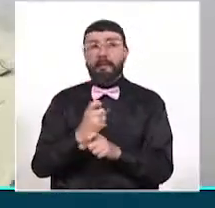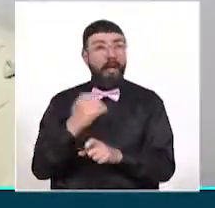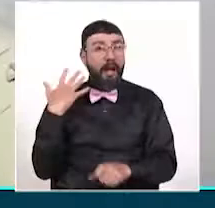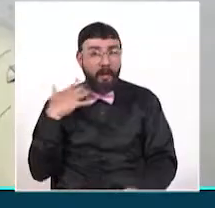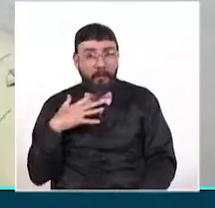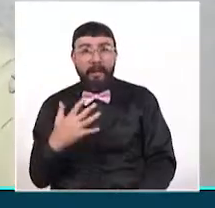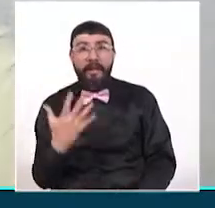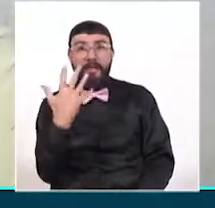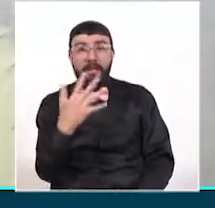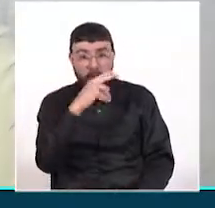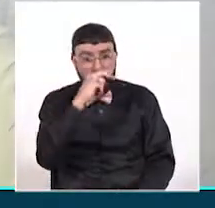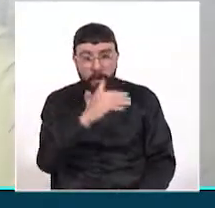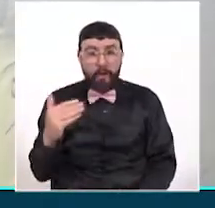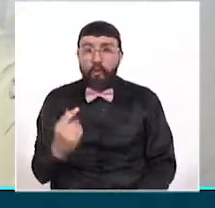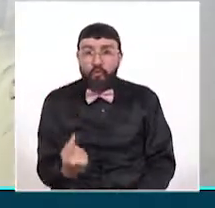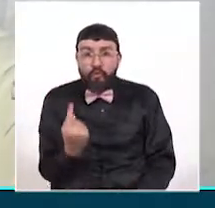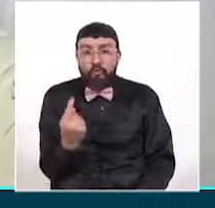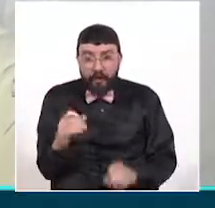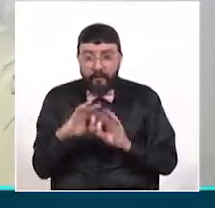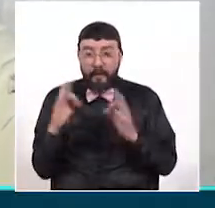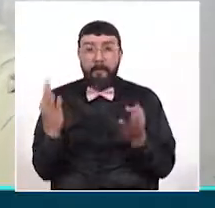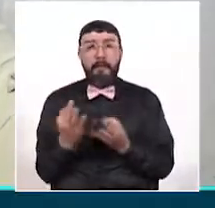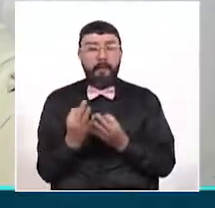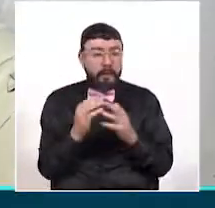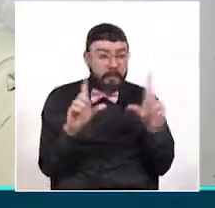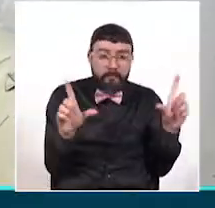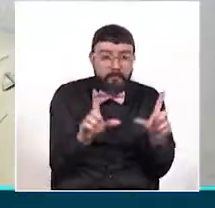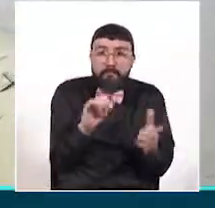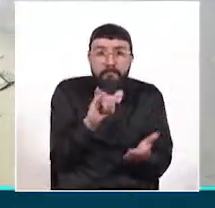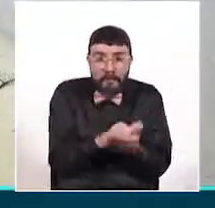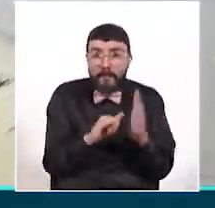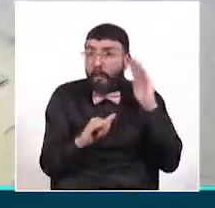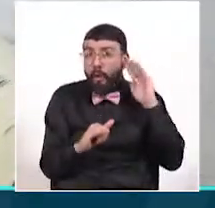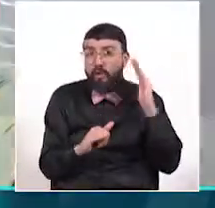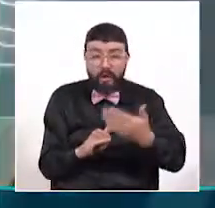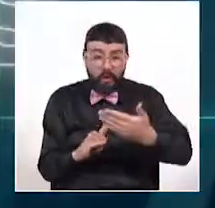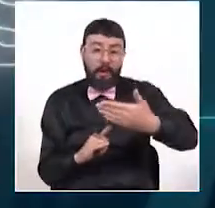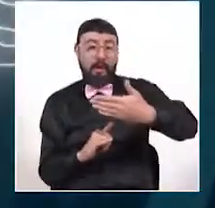cinco niños de una sola familia ven clases en el mismo celular.